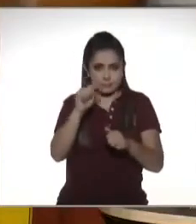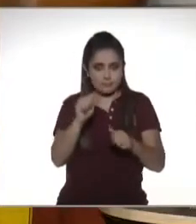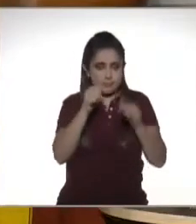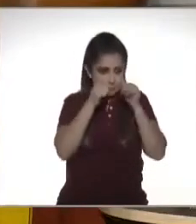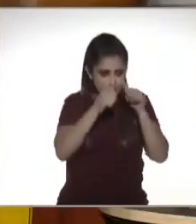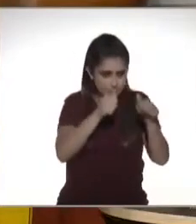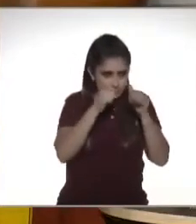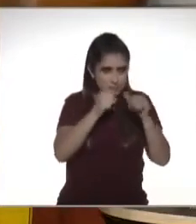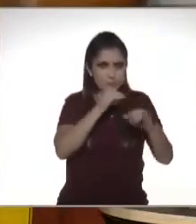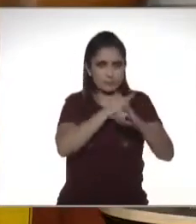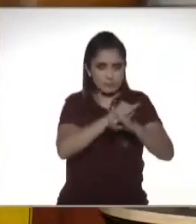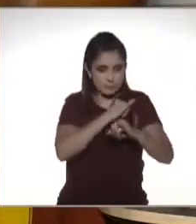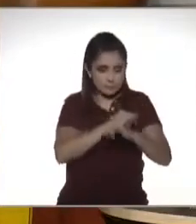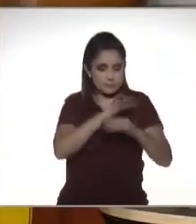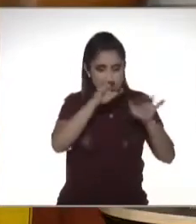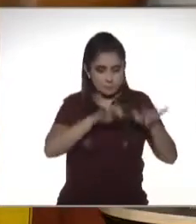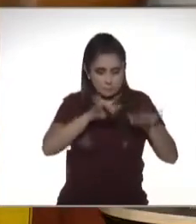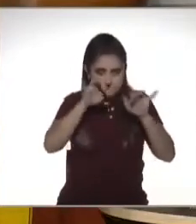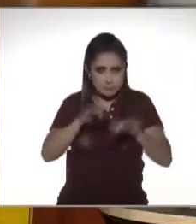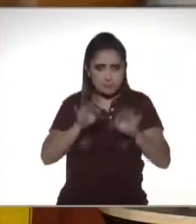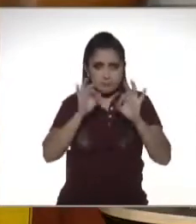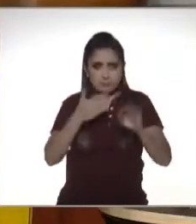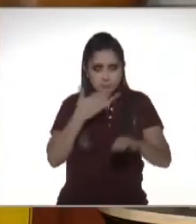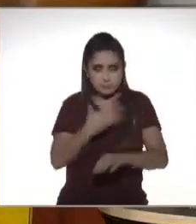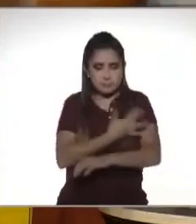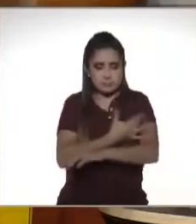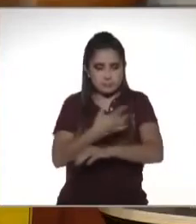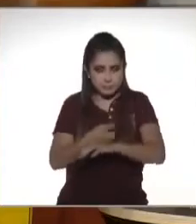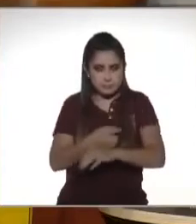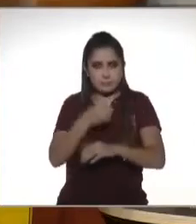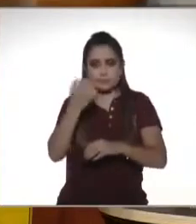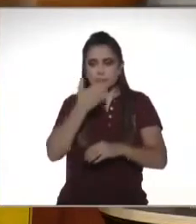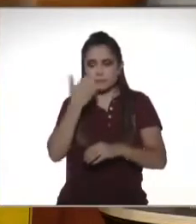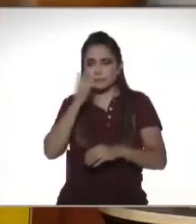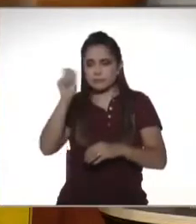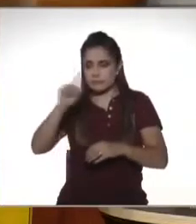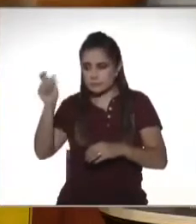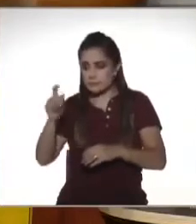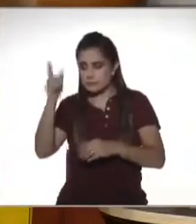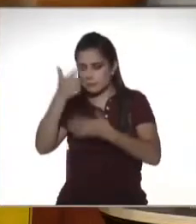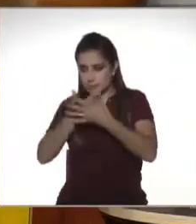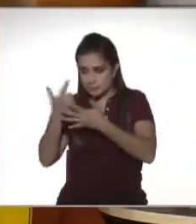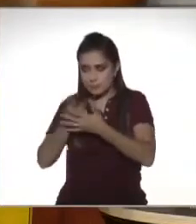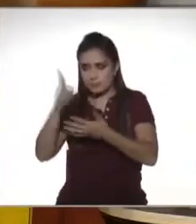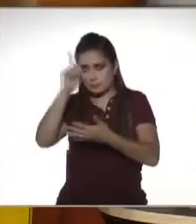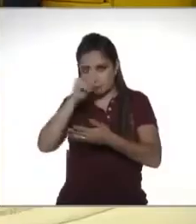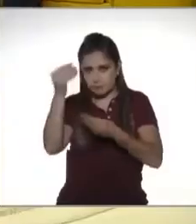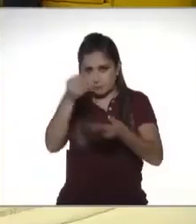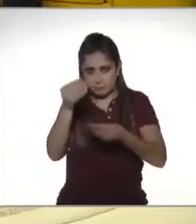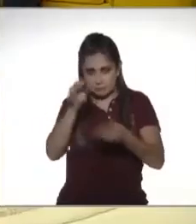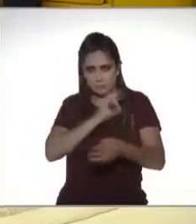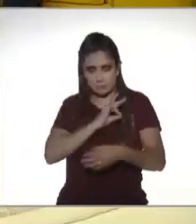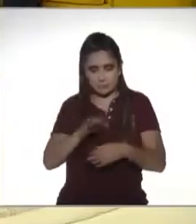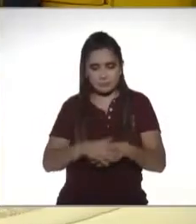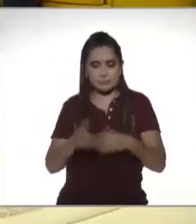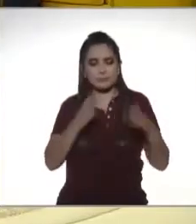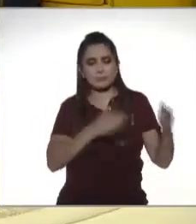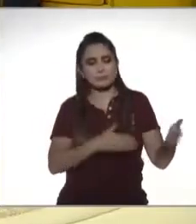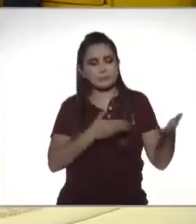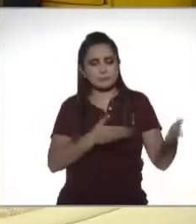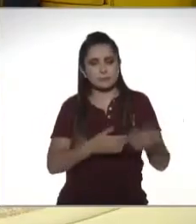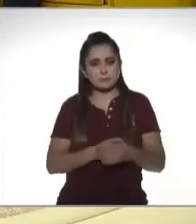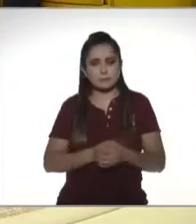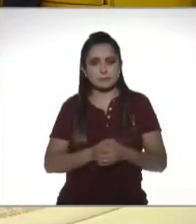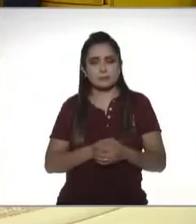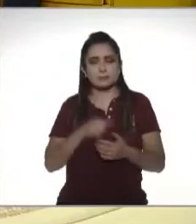de las páginas de la PRODECON de las páginas del SAT de los colegios de profesionistas muchas gracias Bernardo en PRODECON